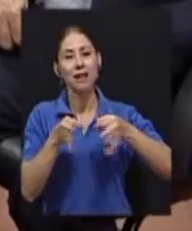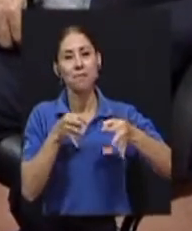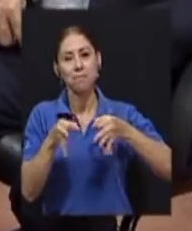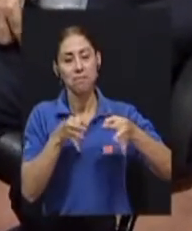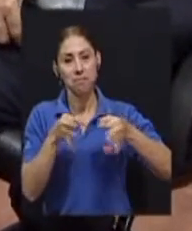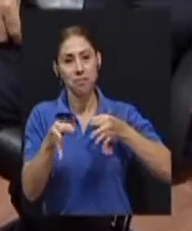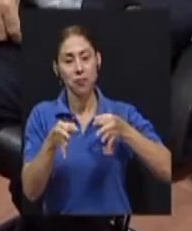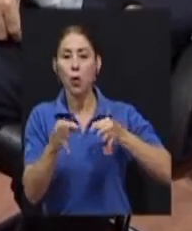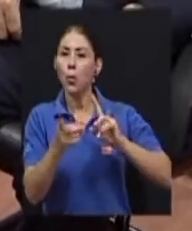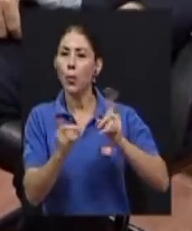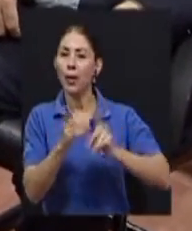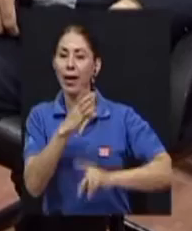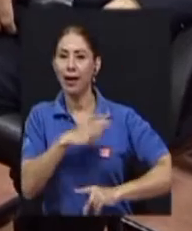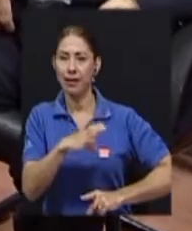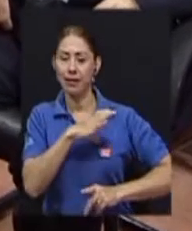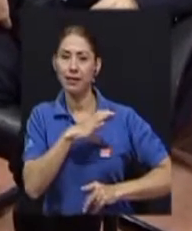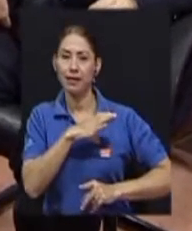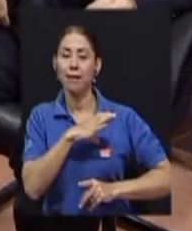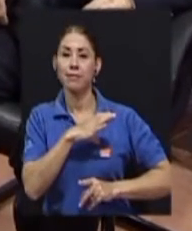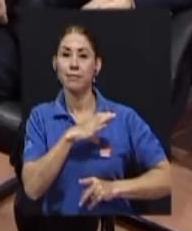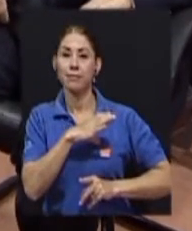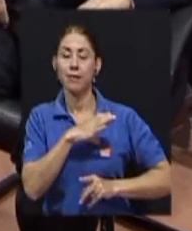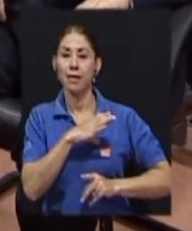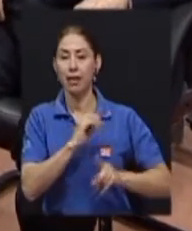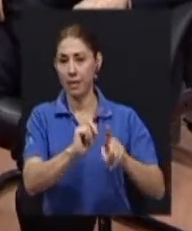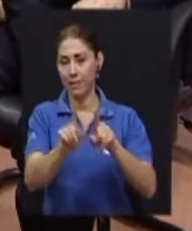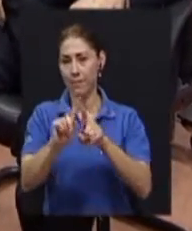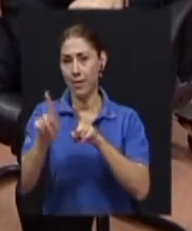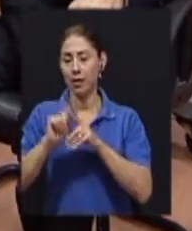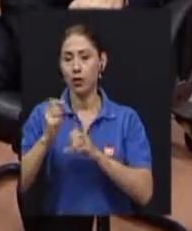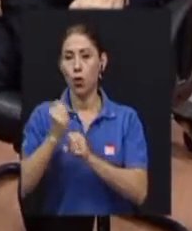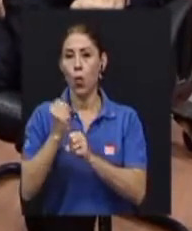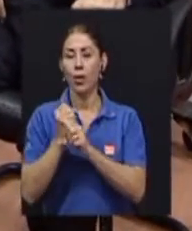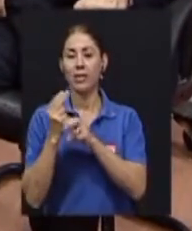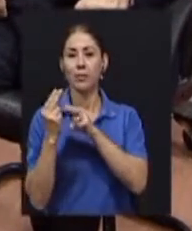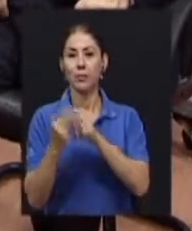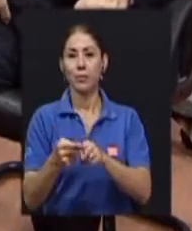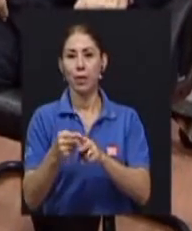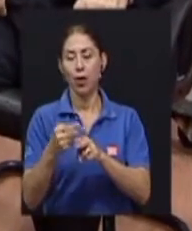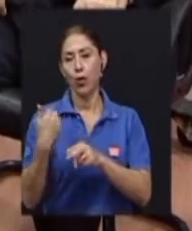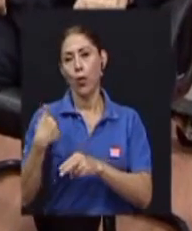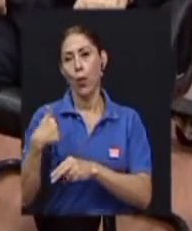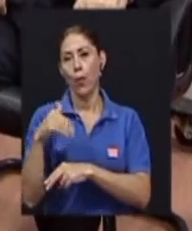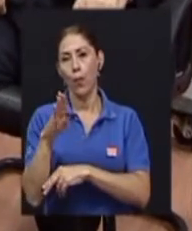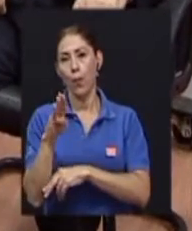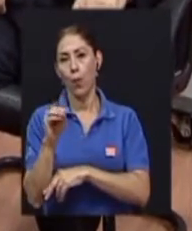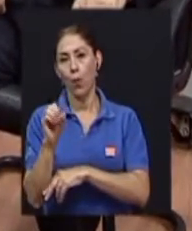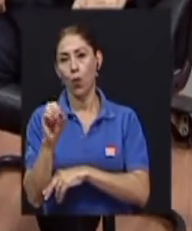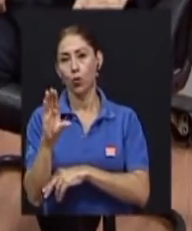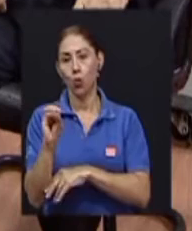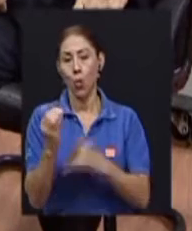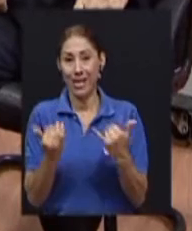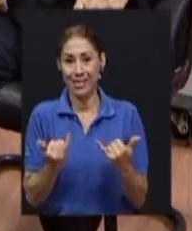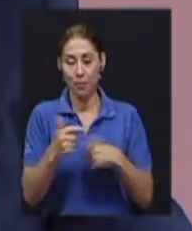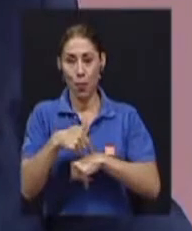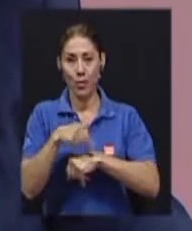características de las obras de don Bosco en este momento en Costa Rica. Claro, muchas gracias,